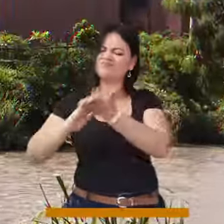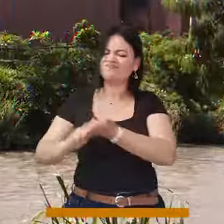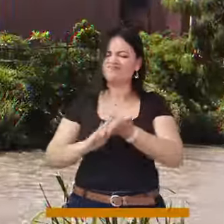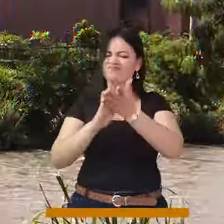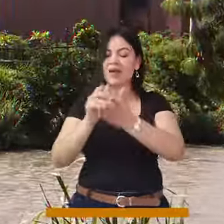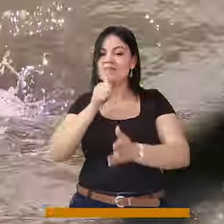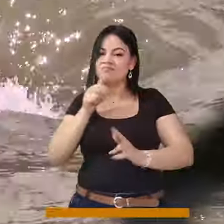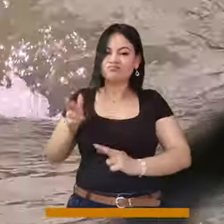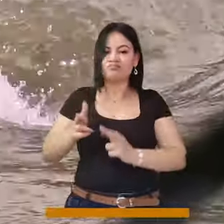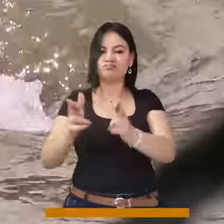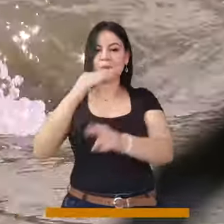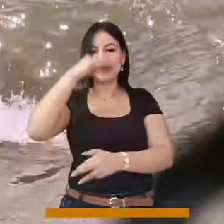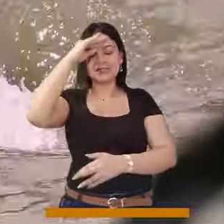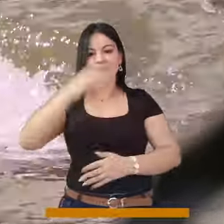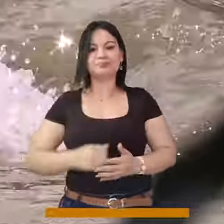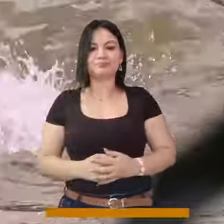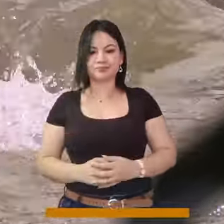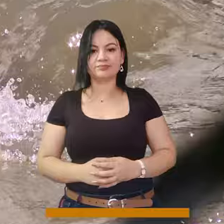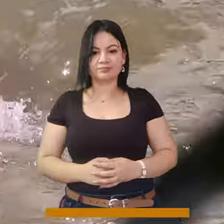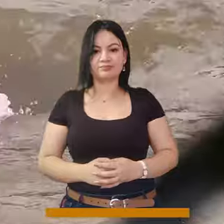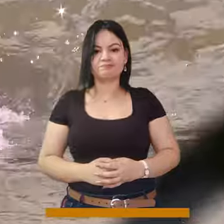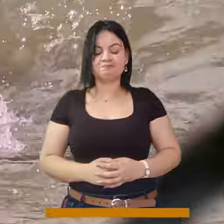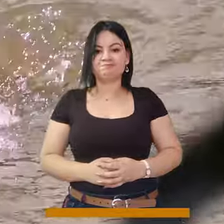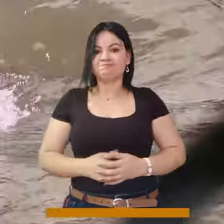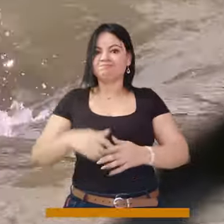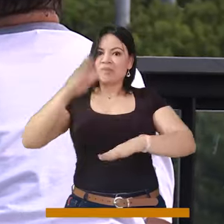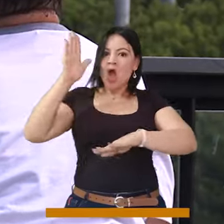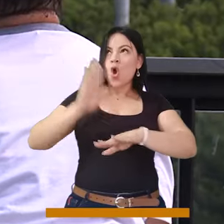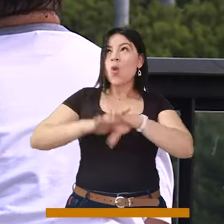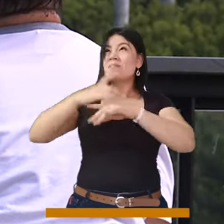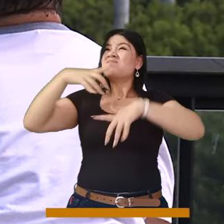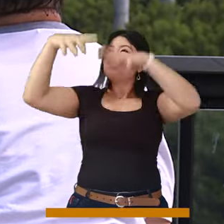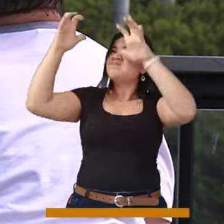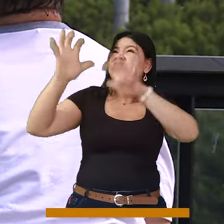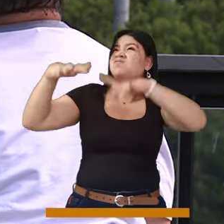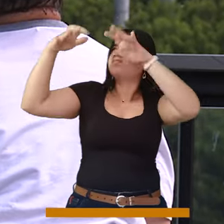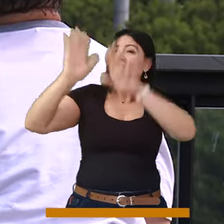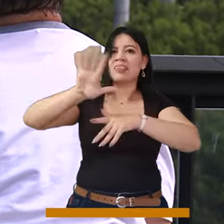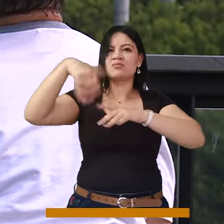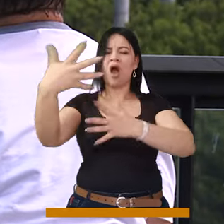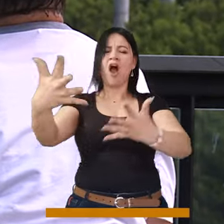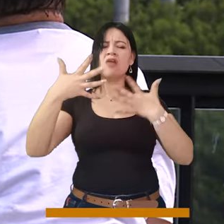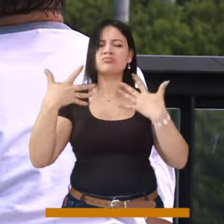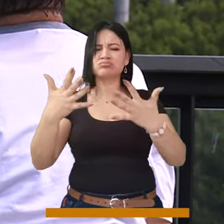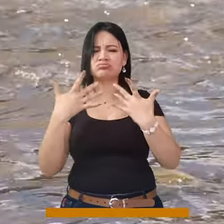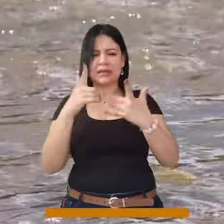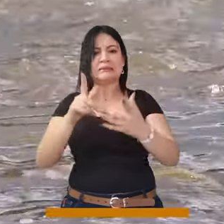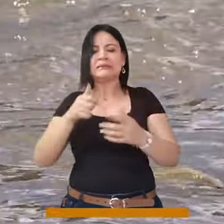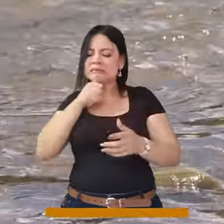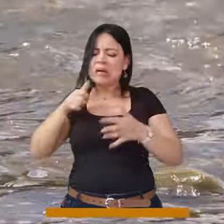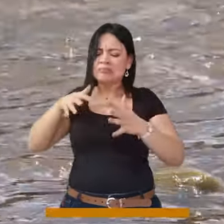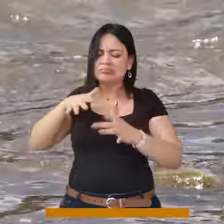El río Medellín está siendo afectado por el cambio climático y por los cambios en el uso del suelo. Ese canal fue